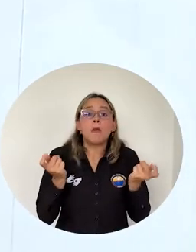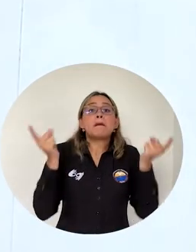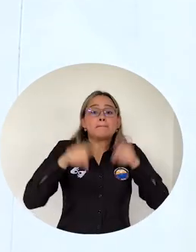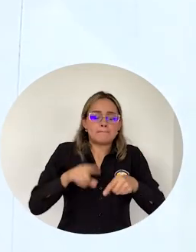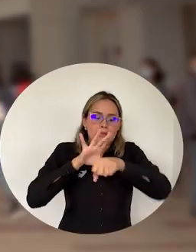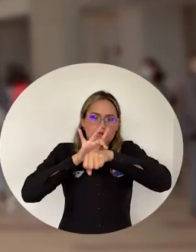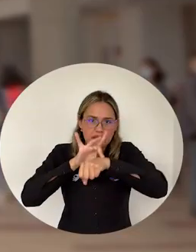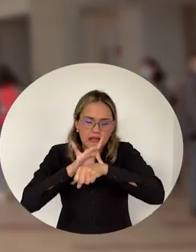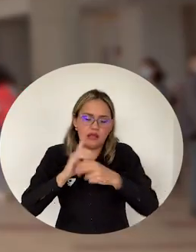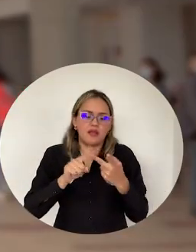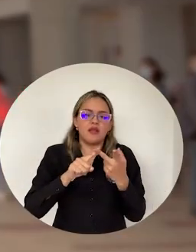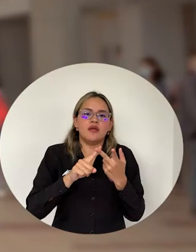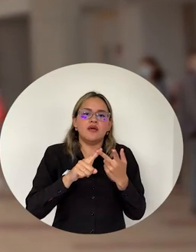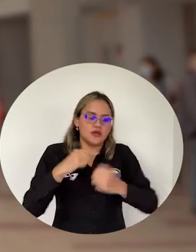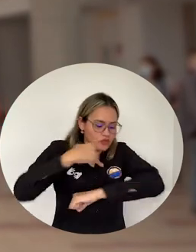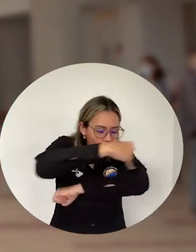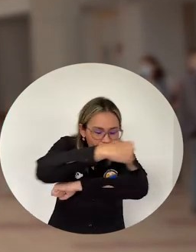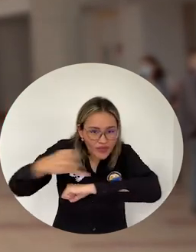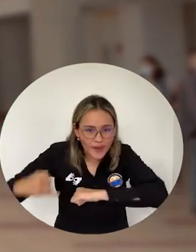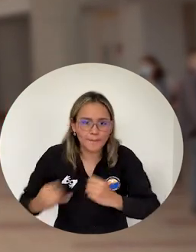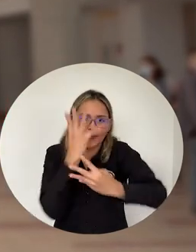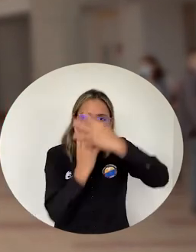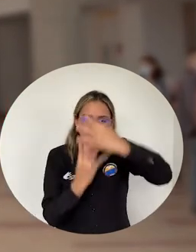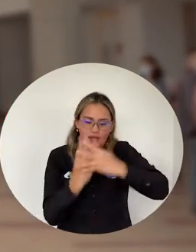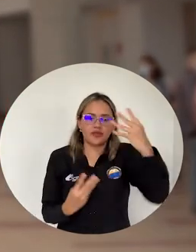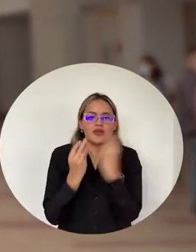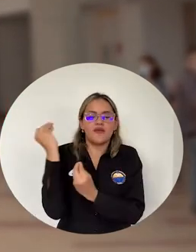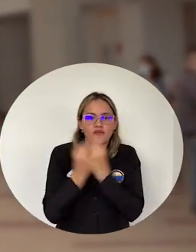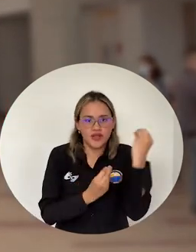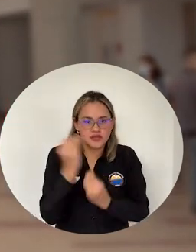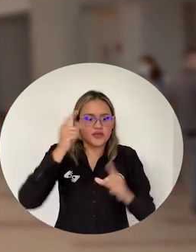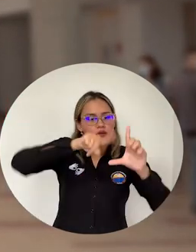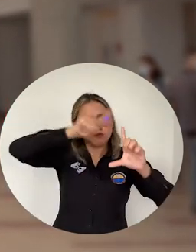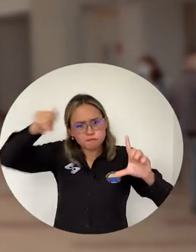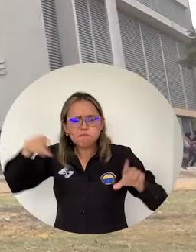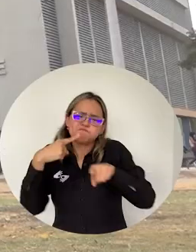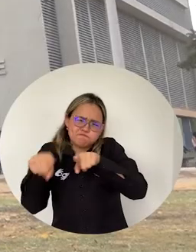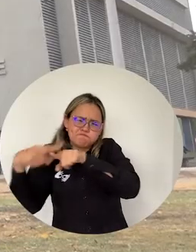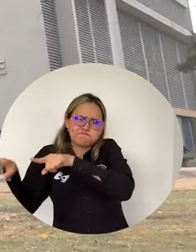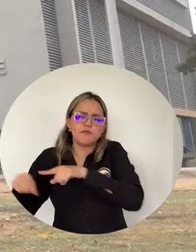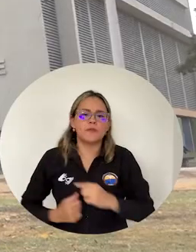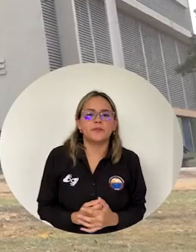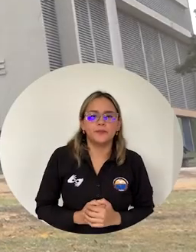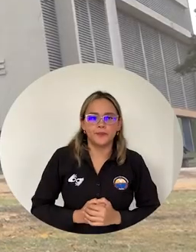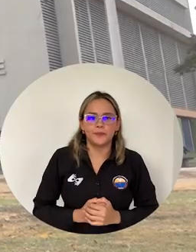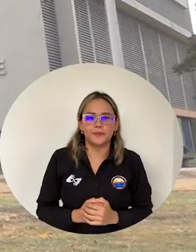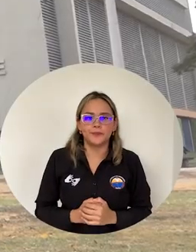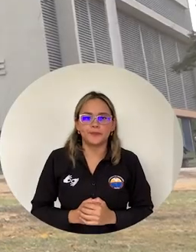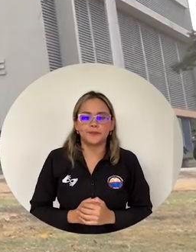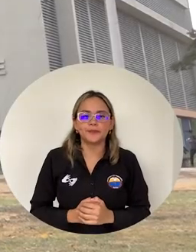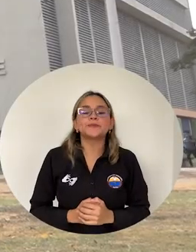Medicina Arquitectura Matemáticas Física Estadística Y afines